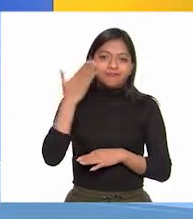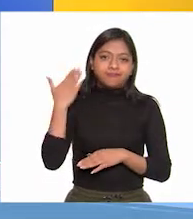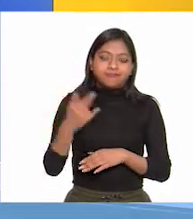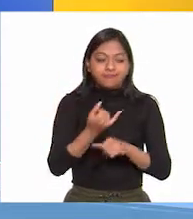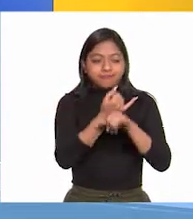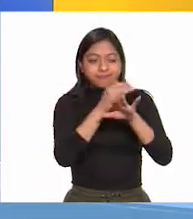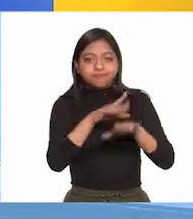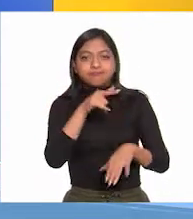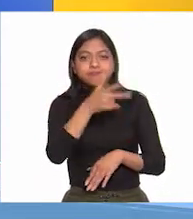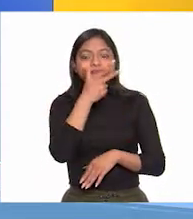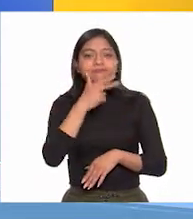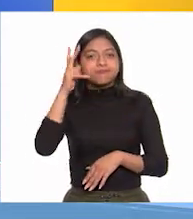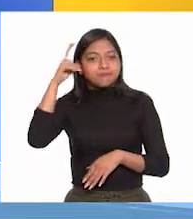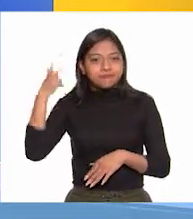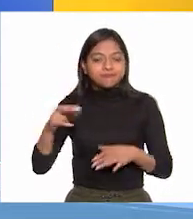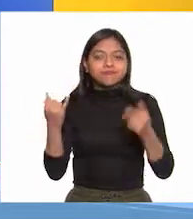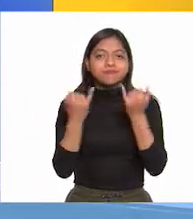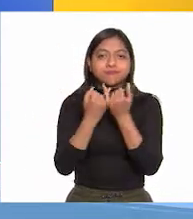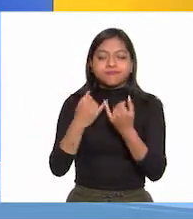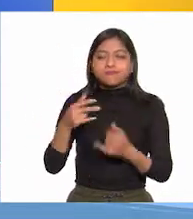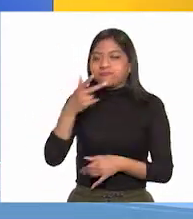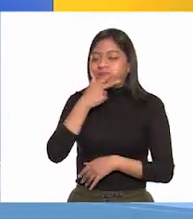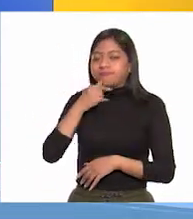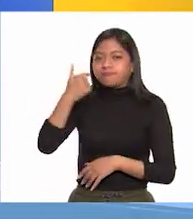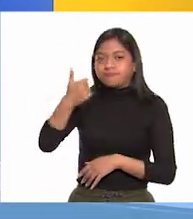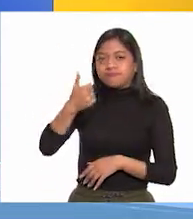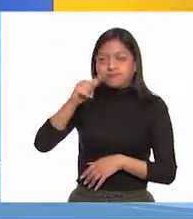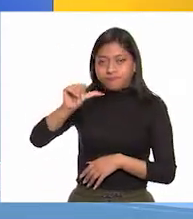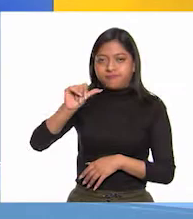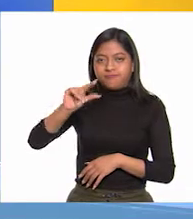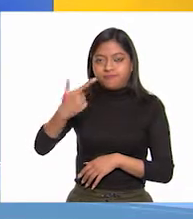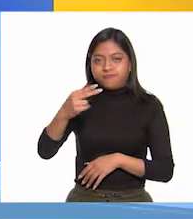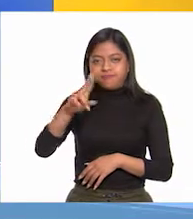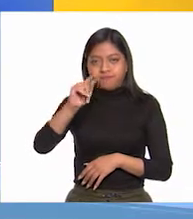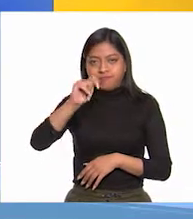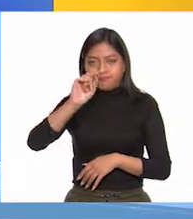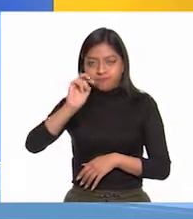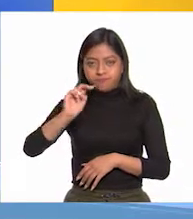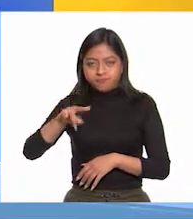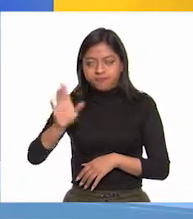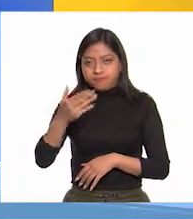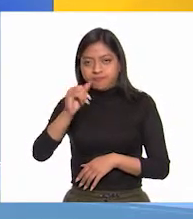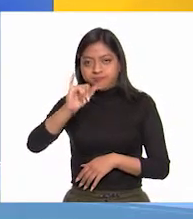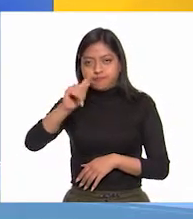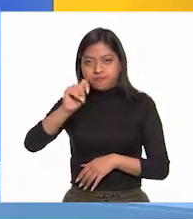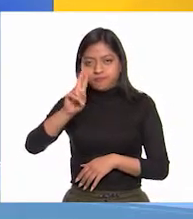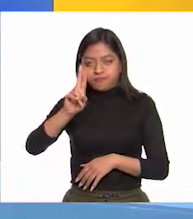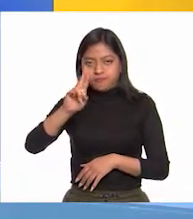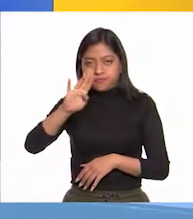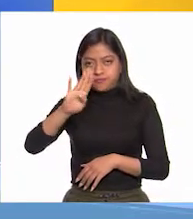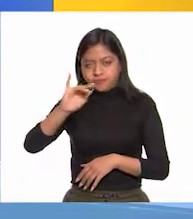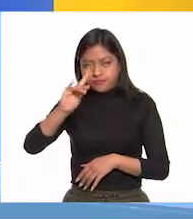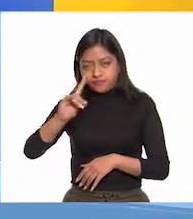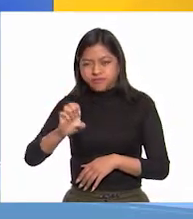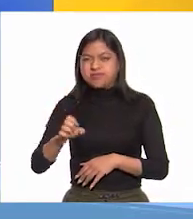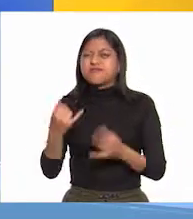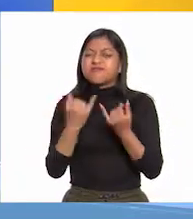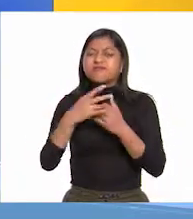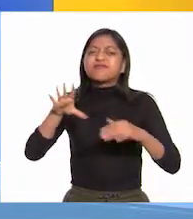Hidalgo y Agustín de Iturbide. Y como tú mencionaste, ya muchos elementos que hacen referencia a este proceso.